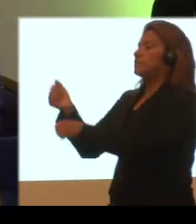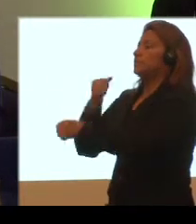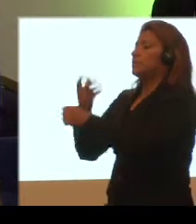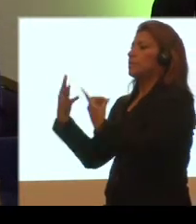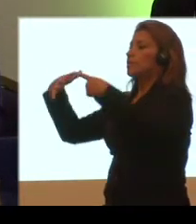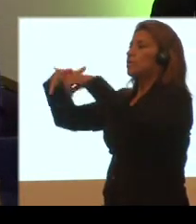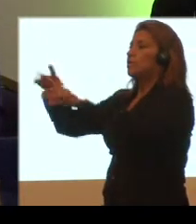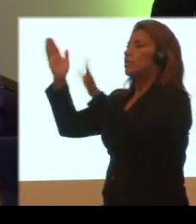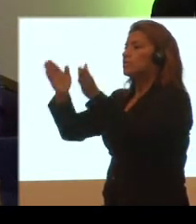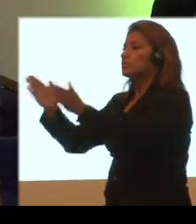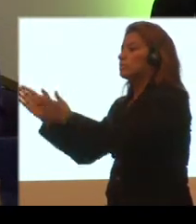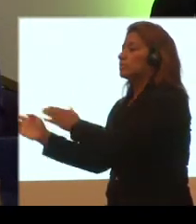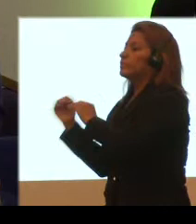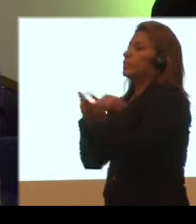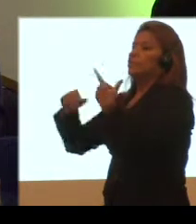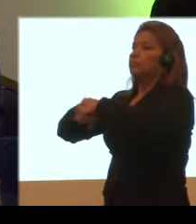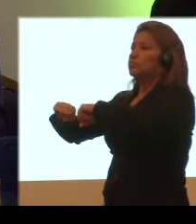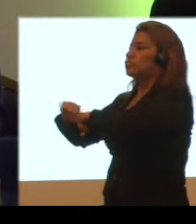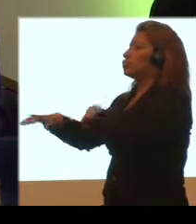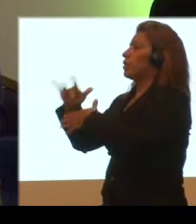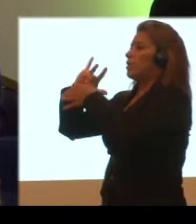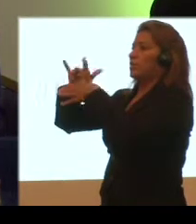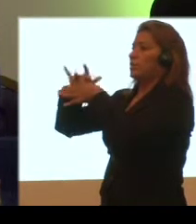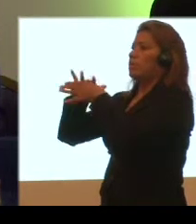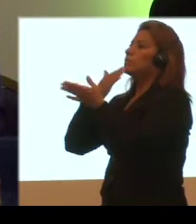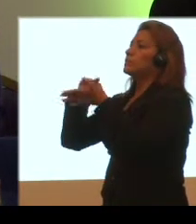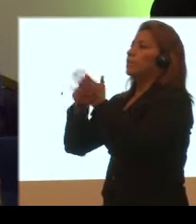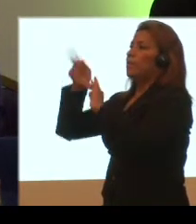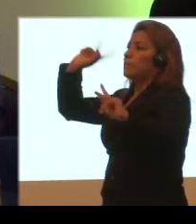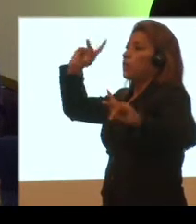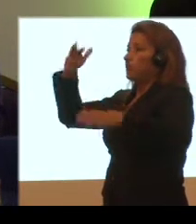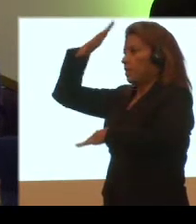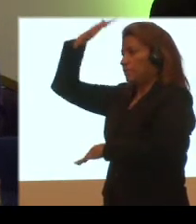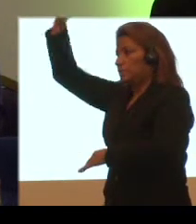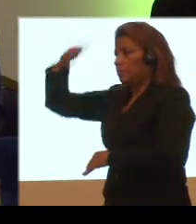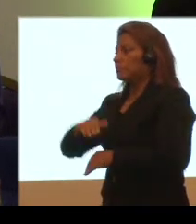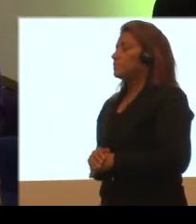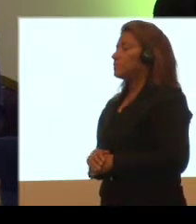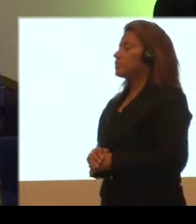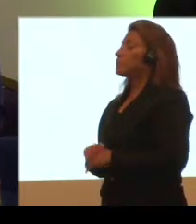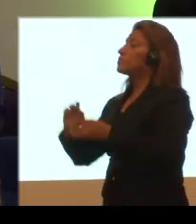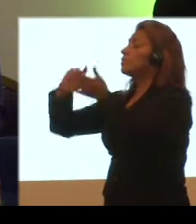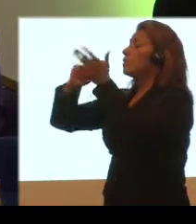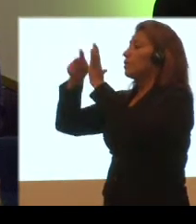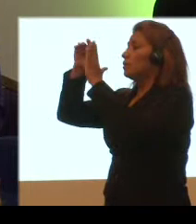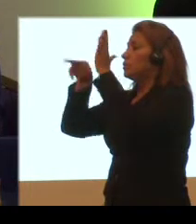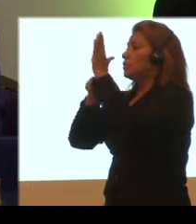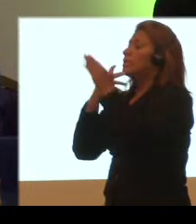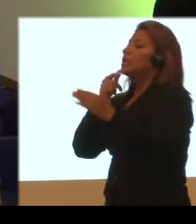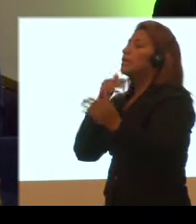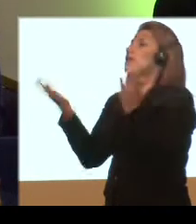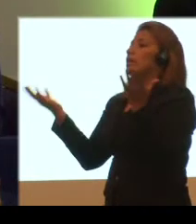inclusión y aplicación de gestión de riesgos como política de Estado. Parte de este marco normativo lo